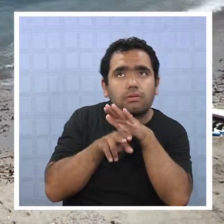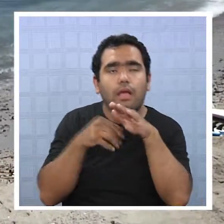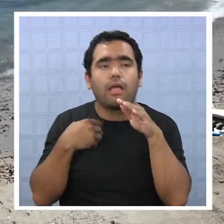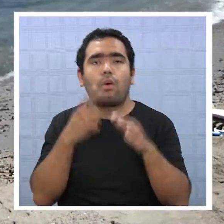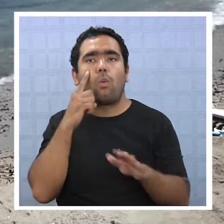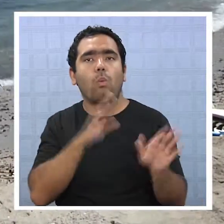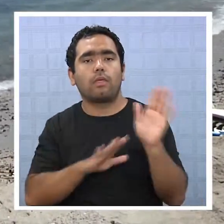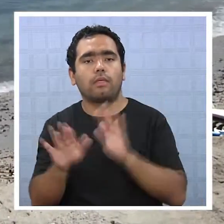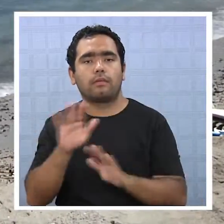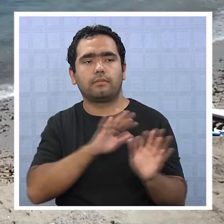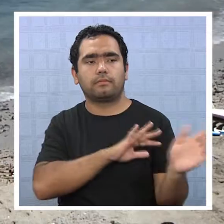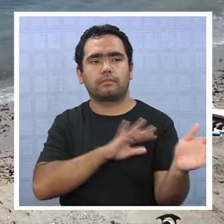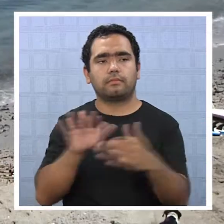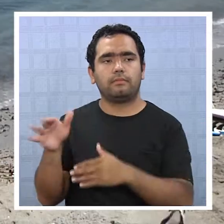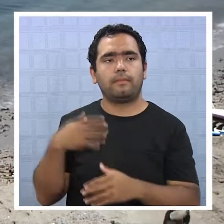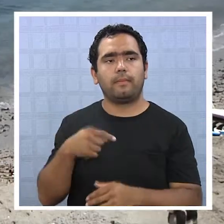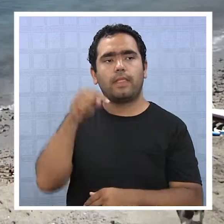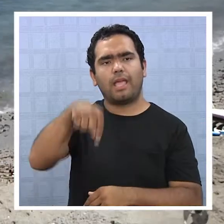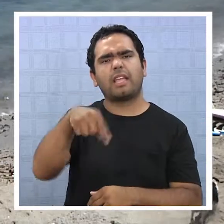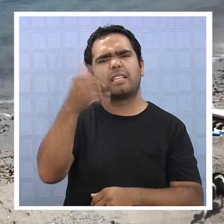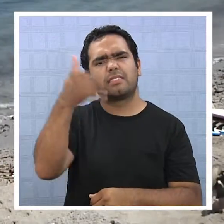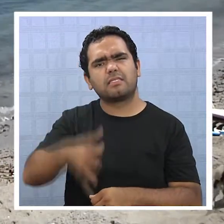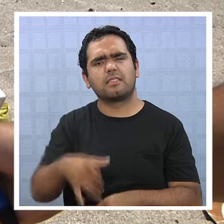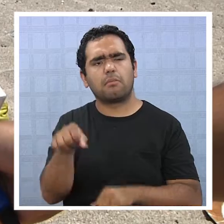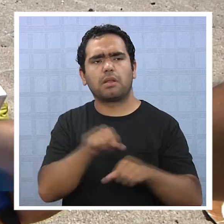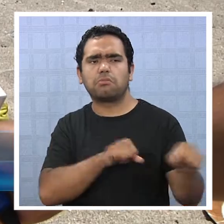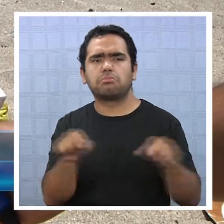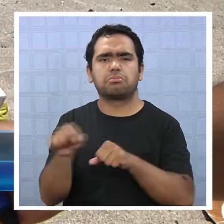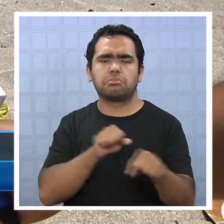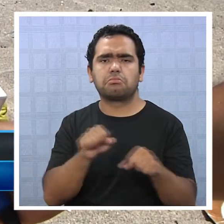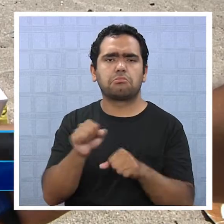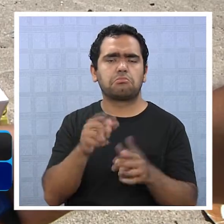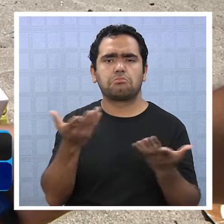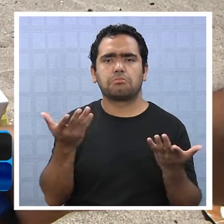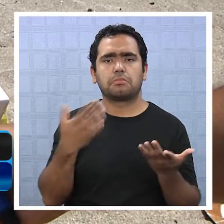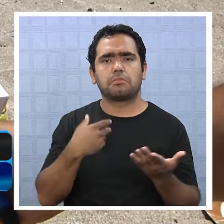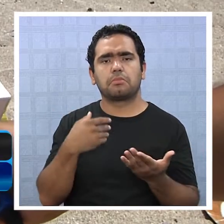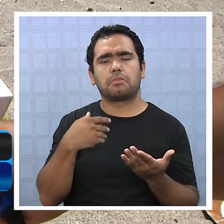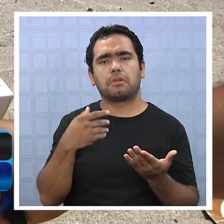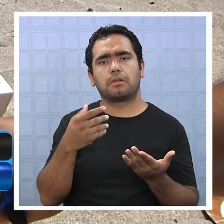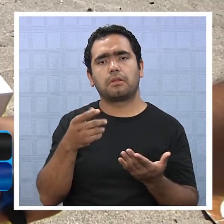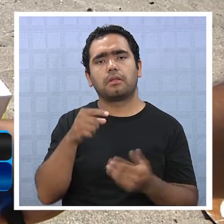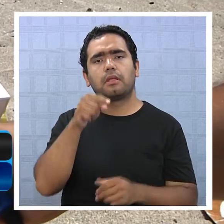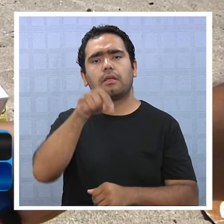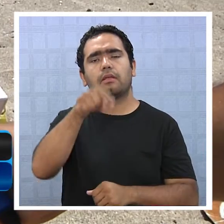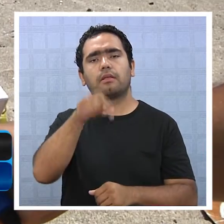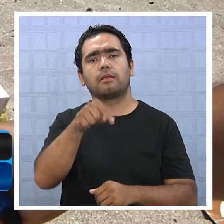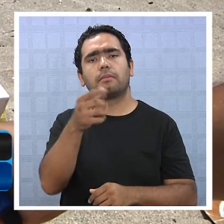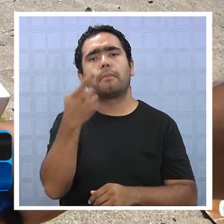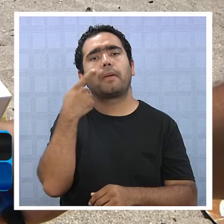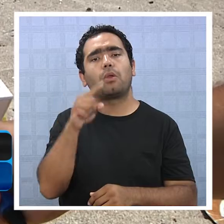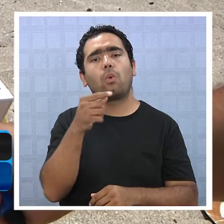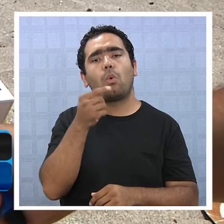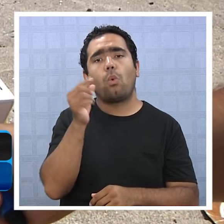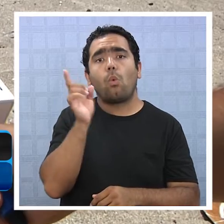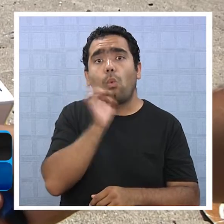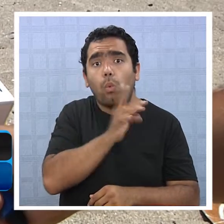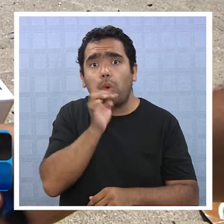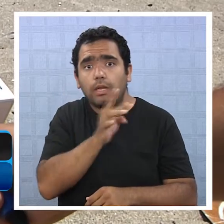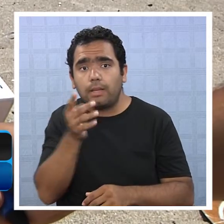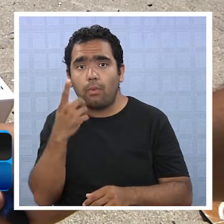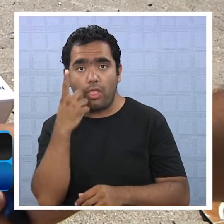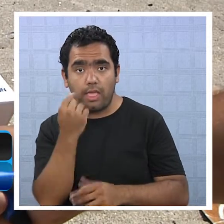la cama, no sé, y esperarlo mejor. Acá siempre hay temblores con bastante frecuencia, pero estos últimos se han sentido